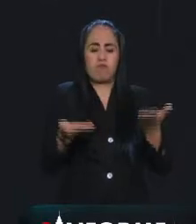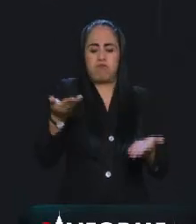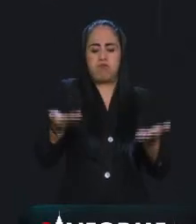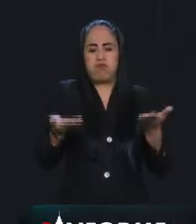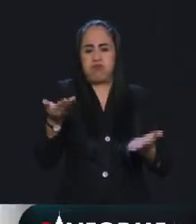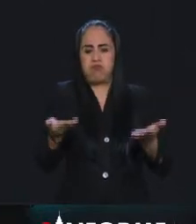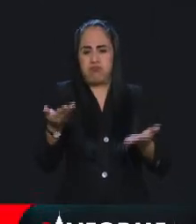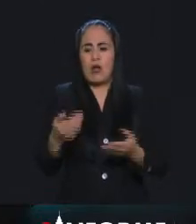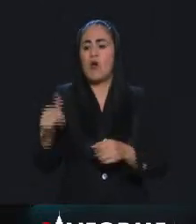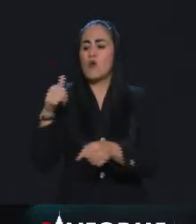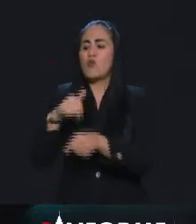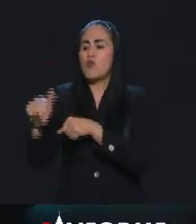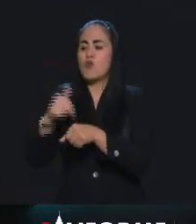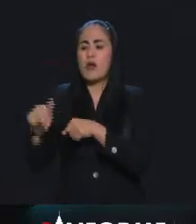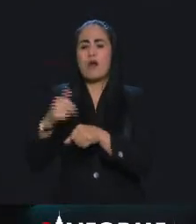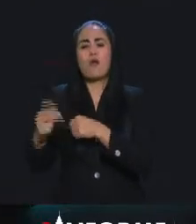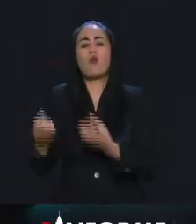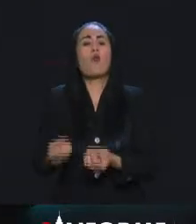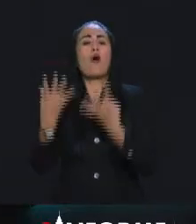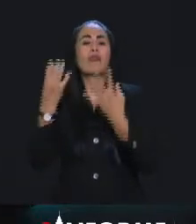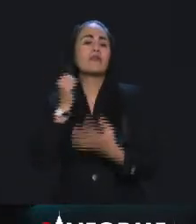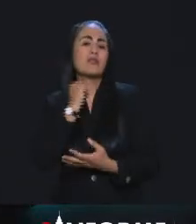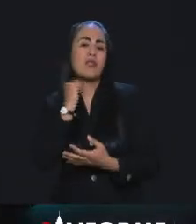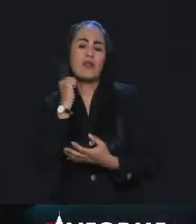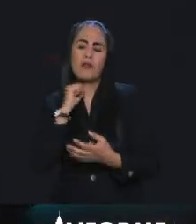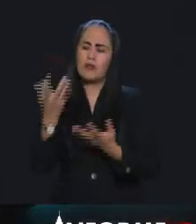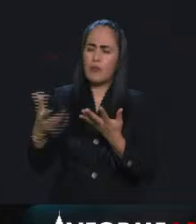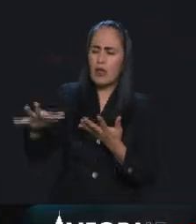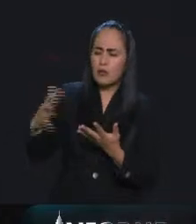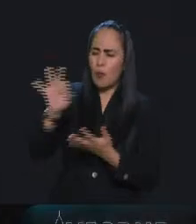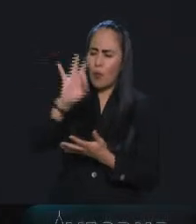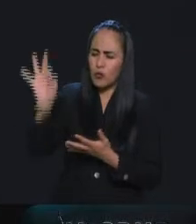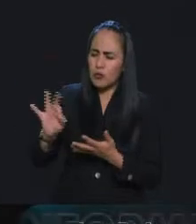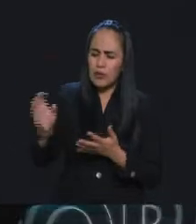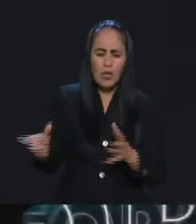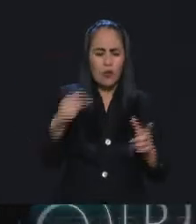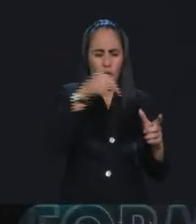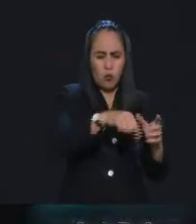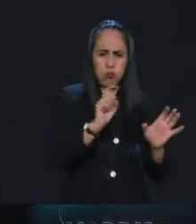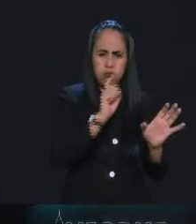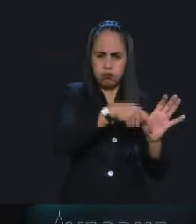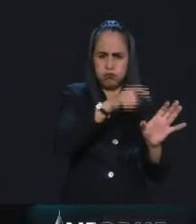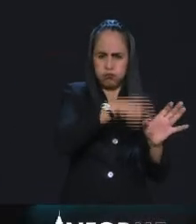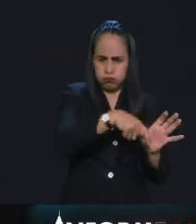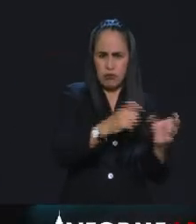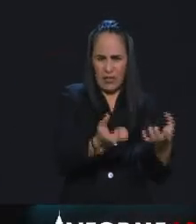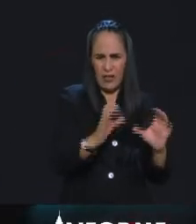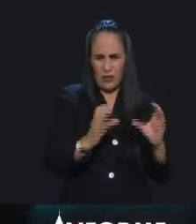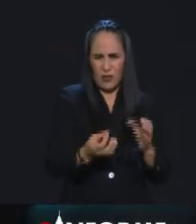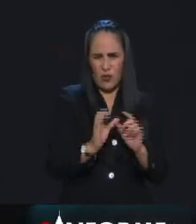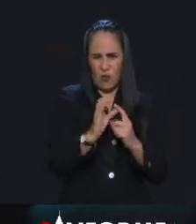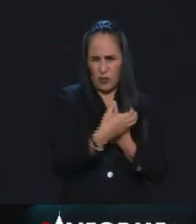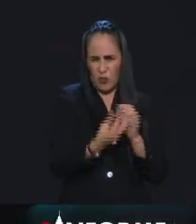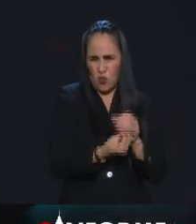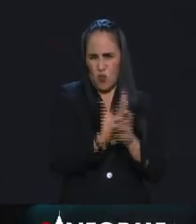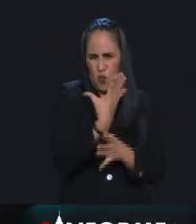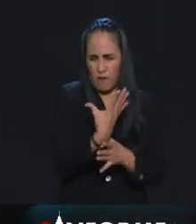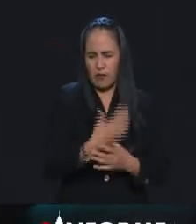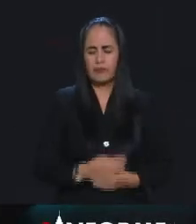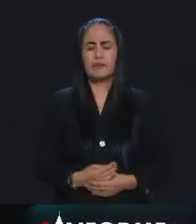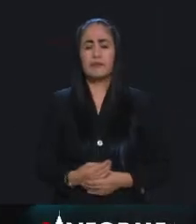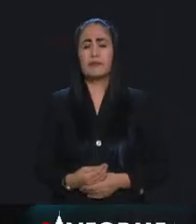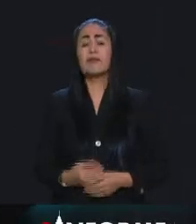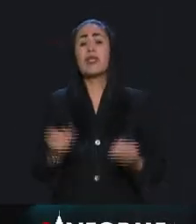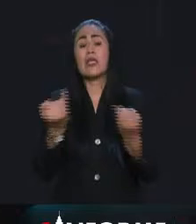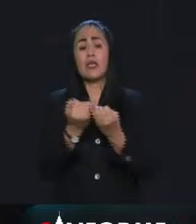del número de senadores que cada grupo parlamentario tiene y por supuesto el tema da carnita a la